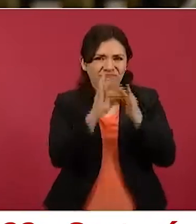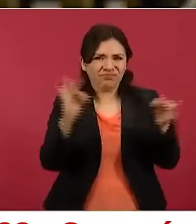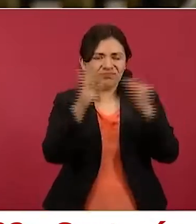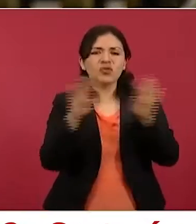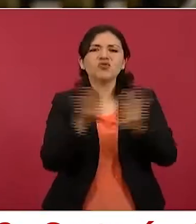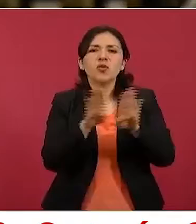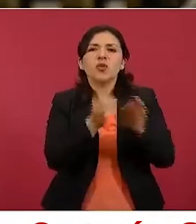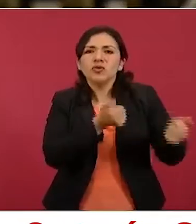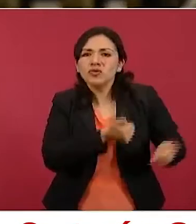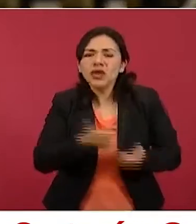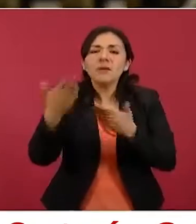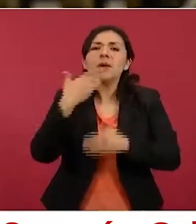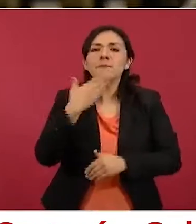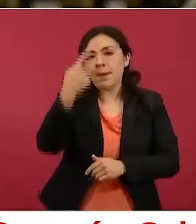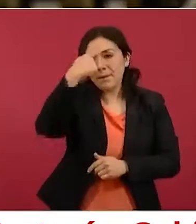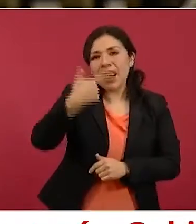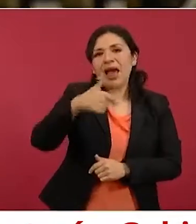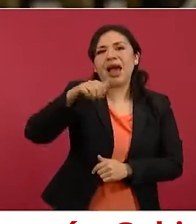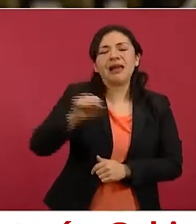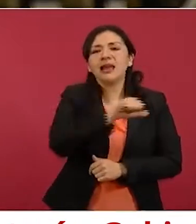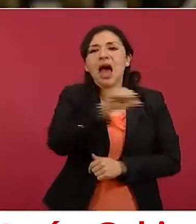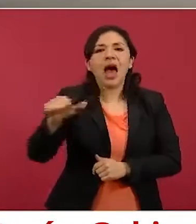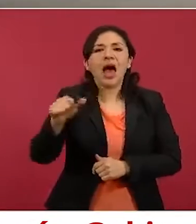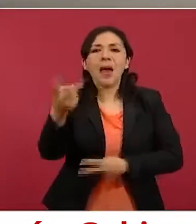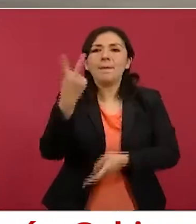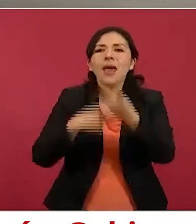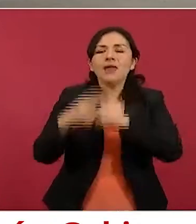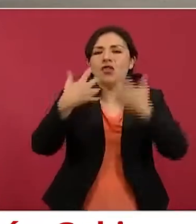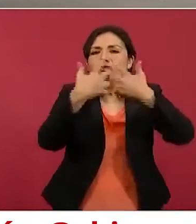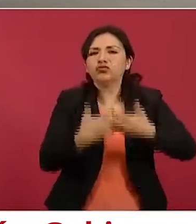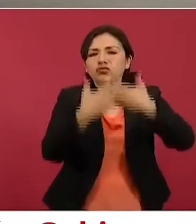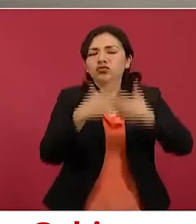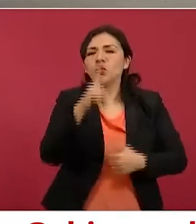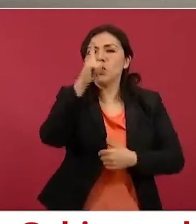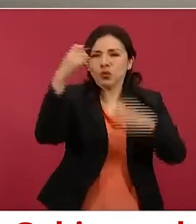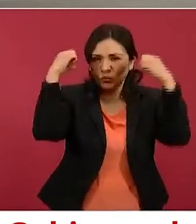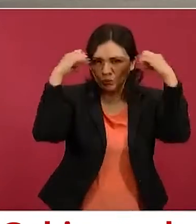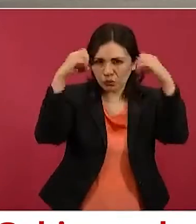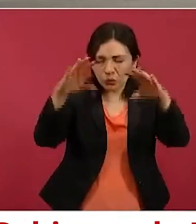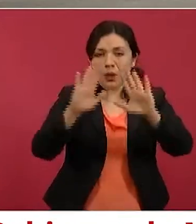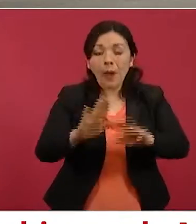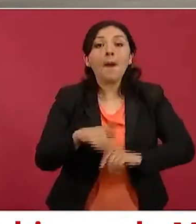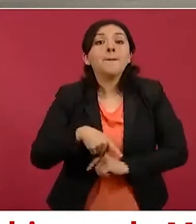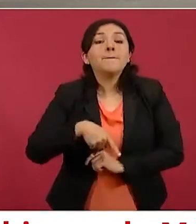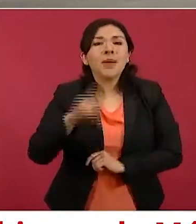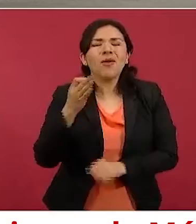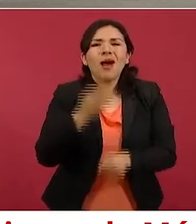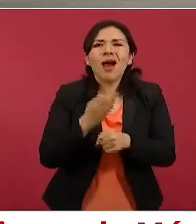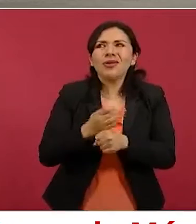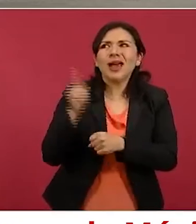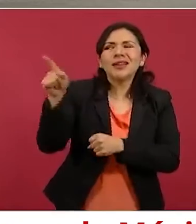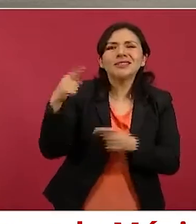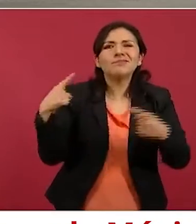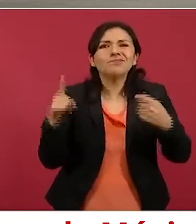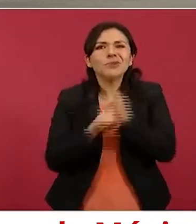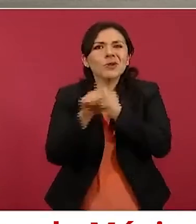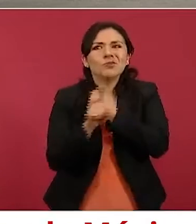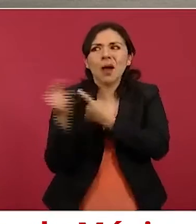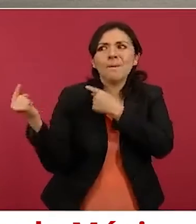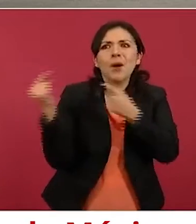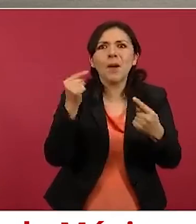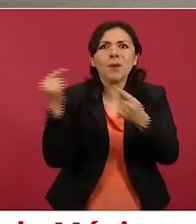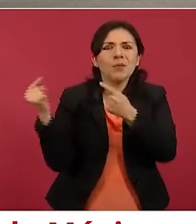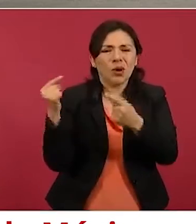para alimentar las plantas generadoras de electricidad. Sin embargo, derivado de las tensiones y ahora sí del conflicto,